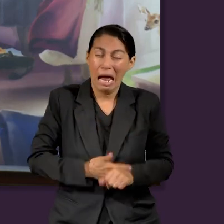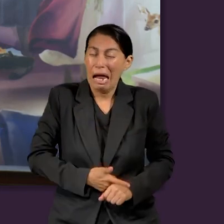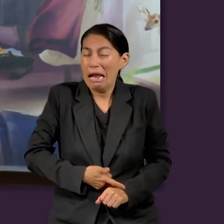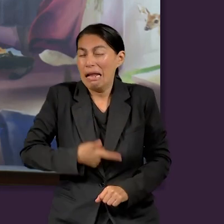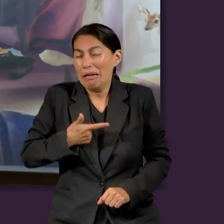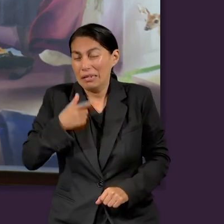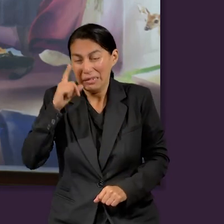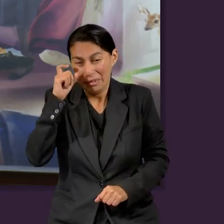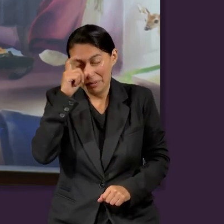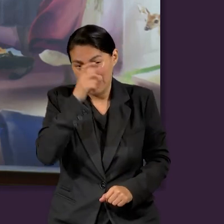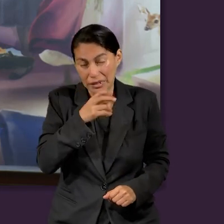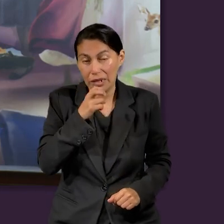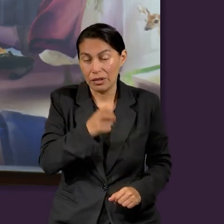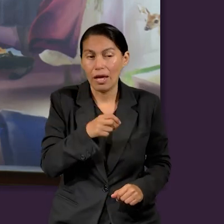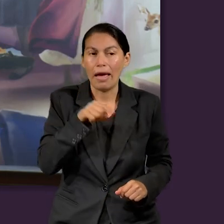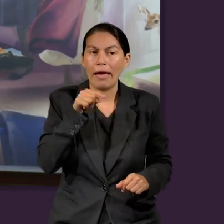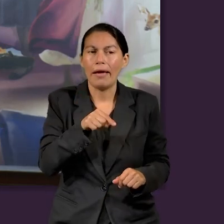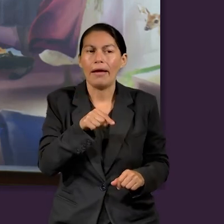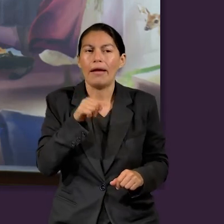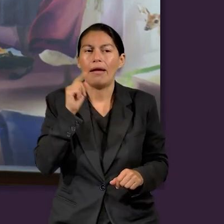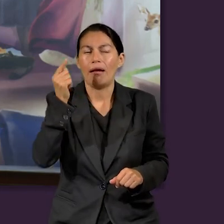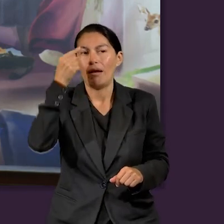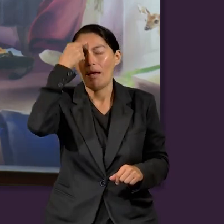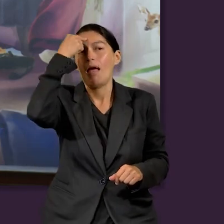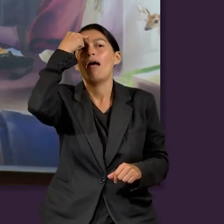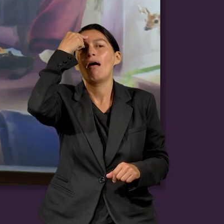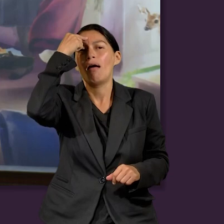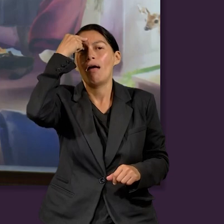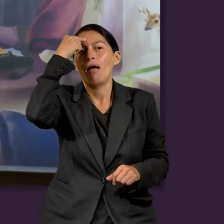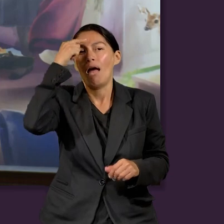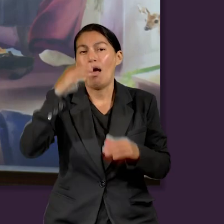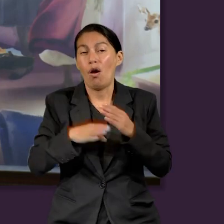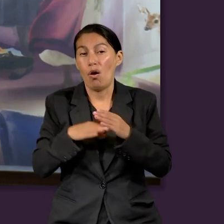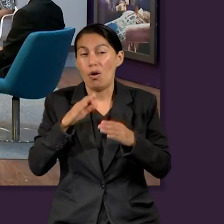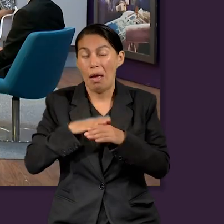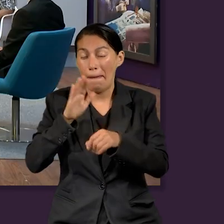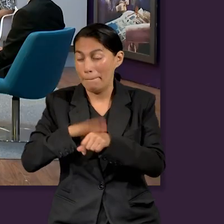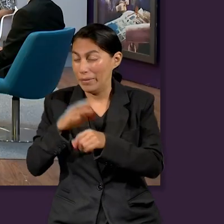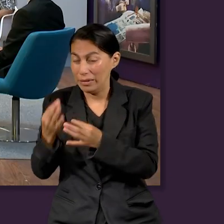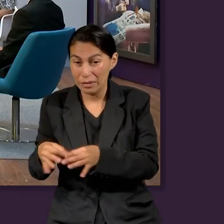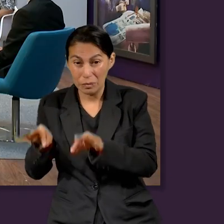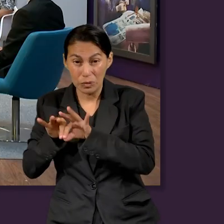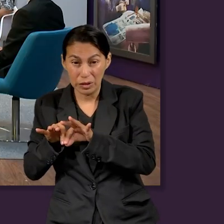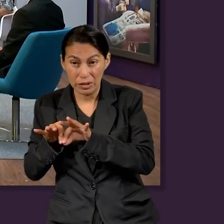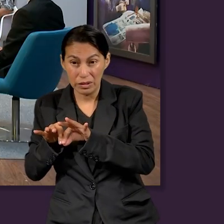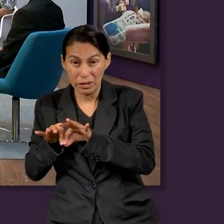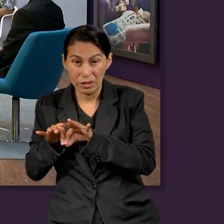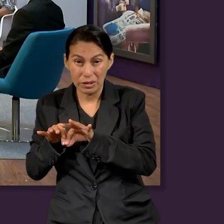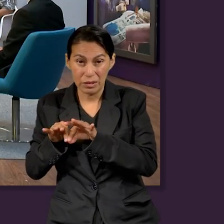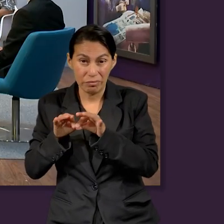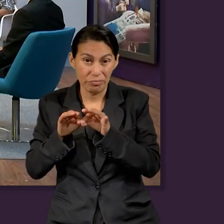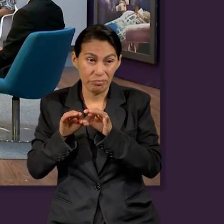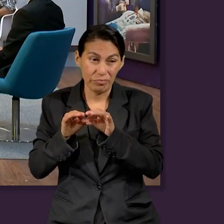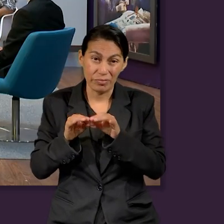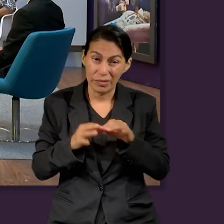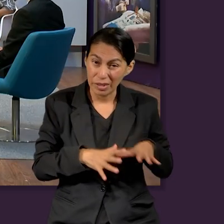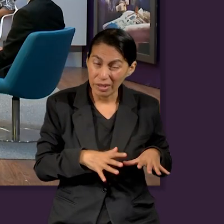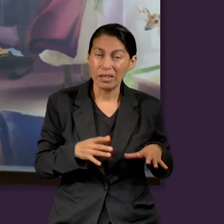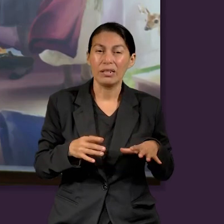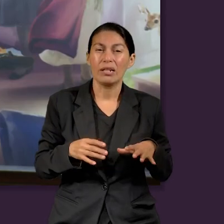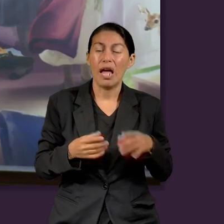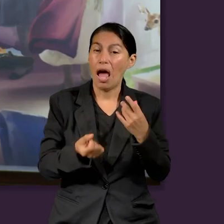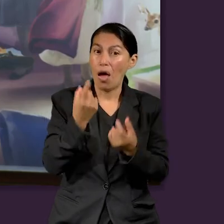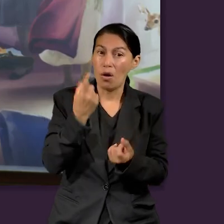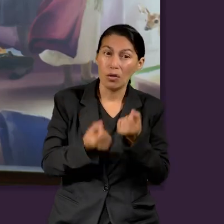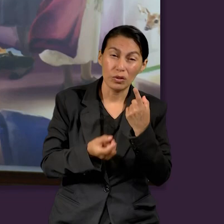Entonces, es ahí donde reconoces dónde dejaste tus prioridades. Escuchamos a muchos que se lamentan en no haber invertido